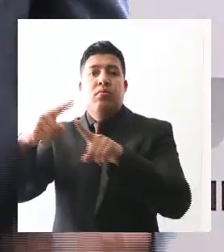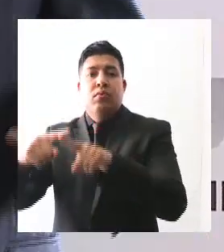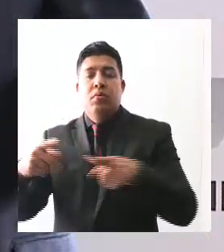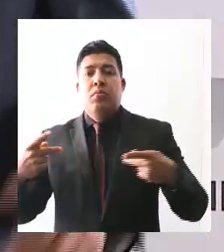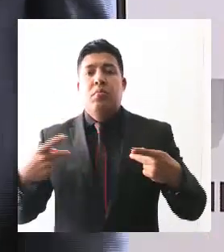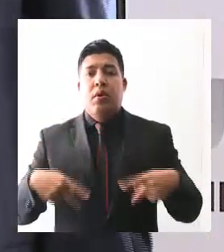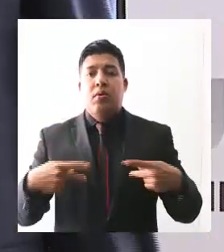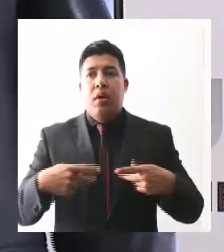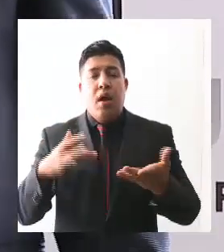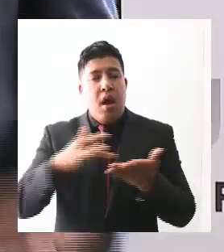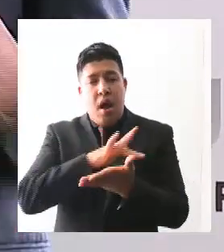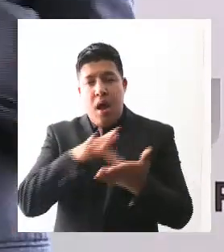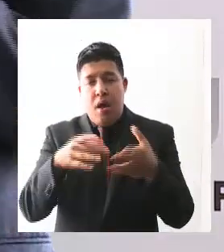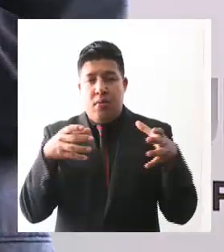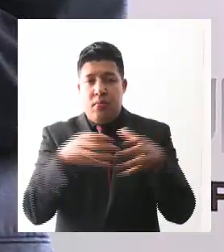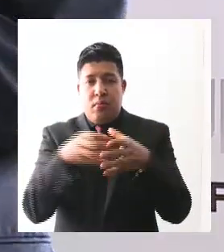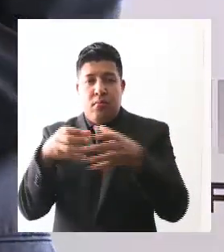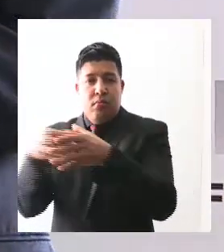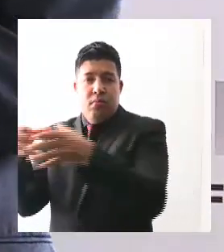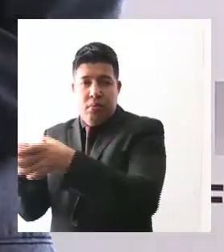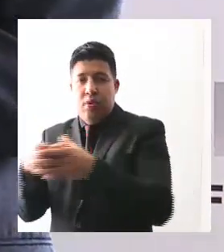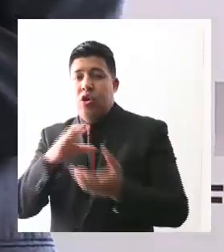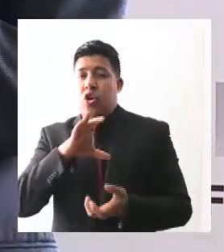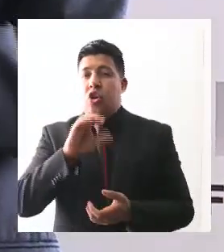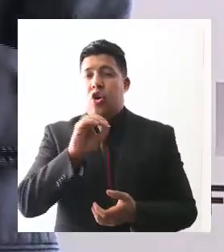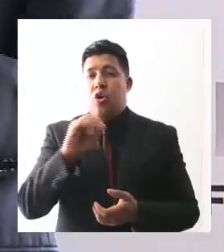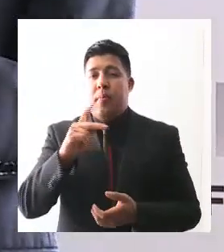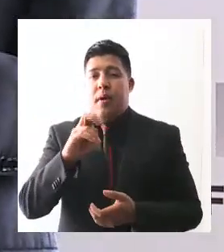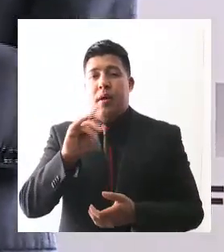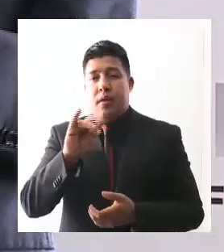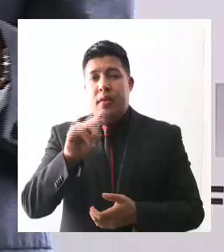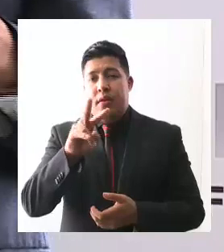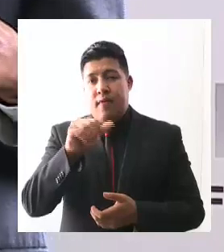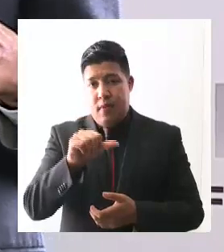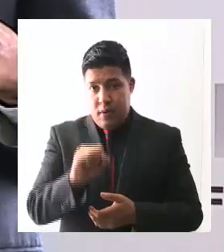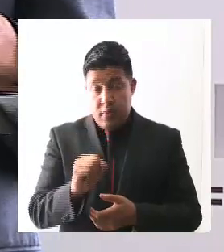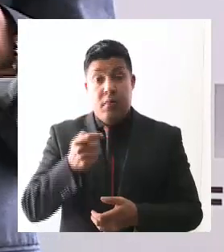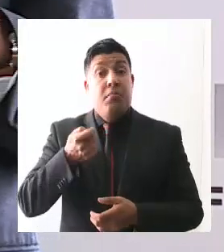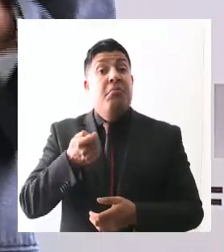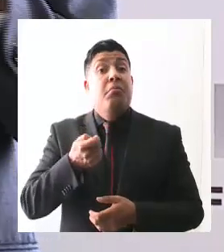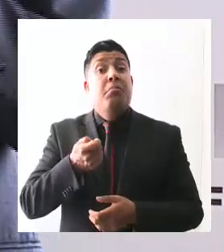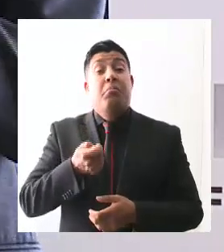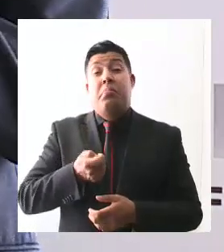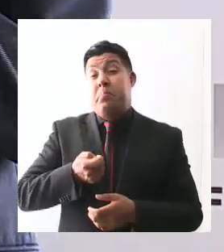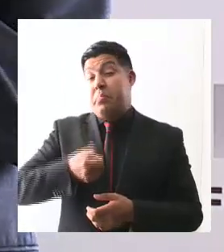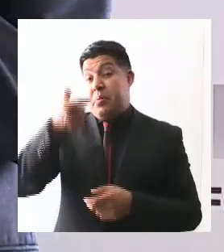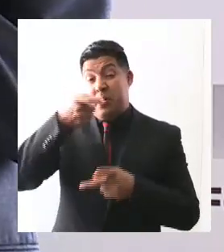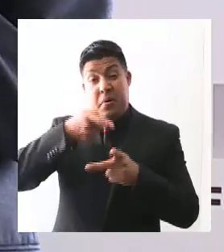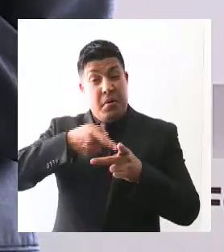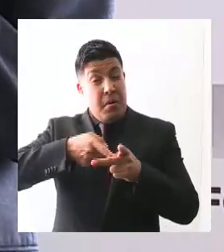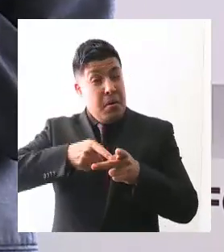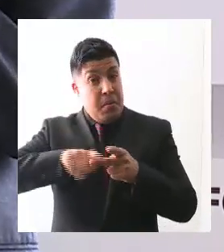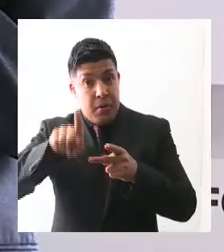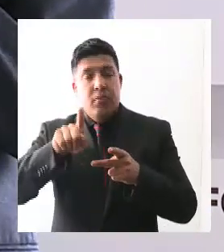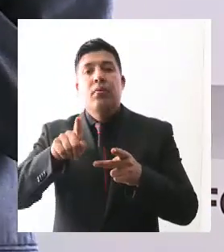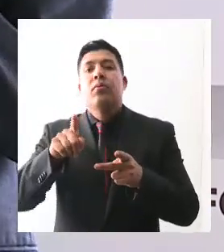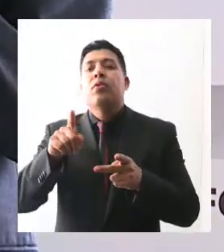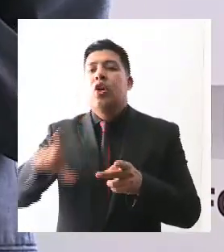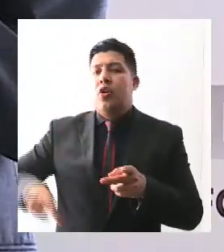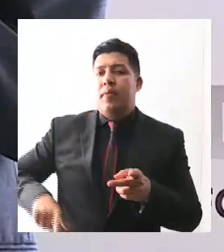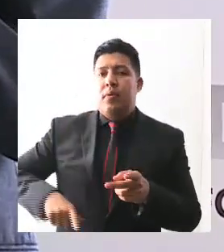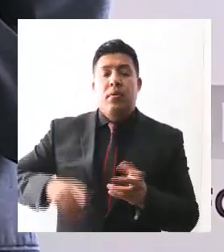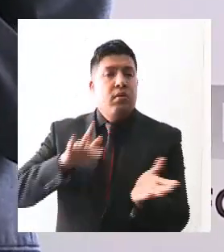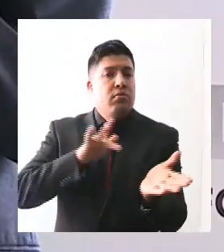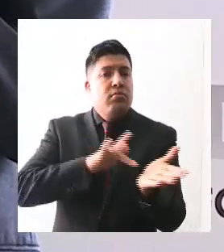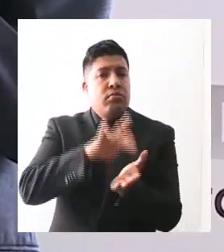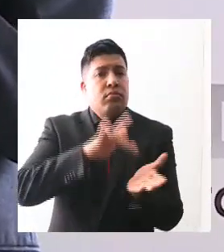viven de esa actividad. Desde el momento en que se presentó el primer fenómeno el gobierno ha acompañado a las cuatro cooperativas con recursos